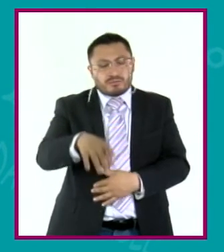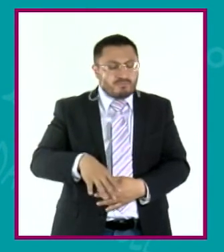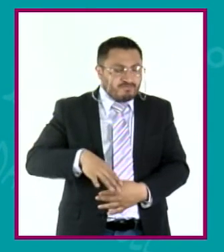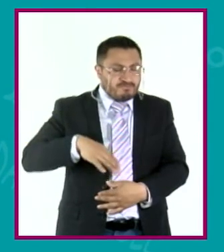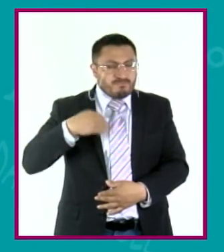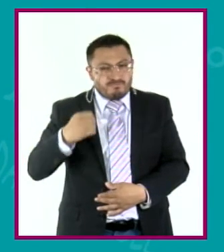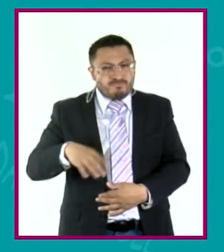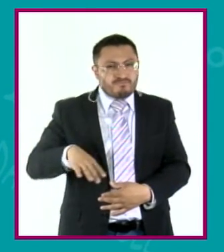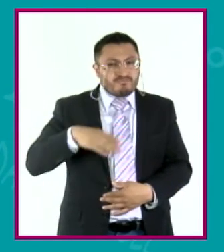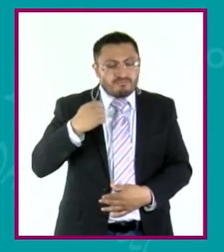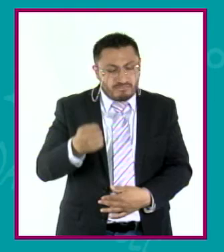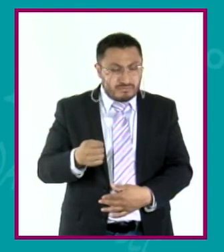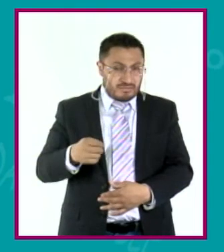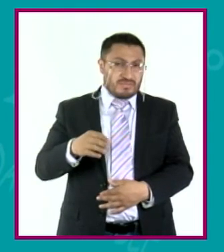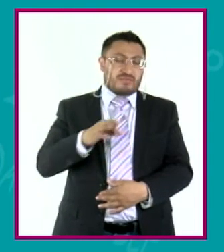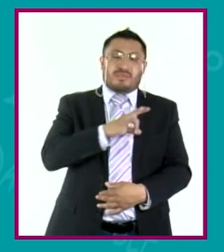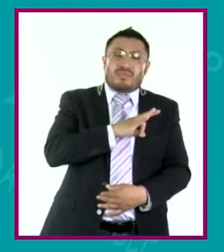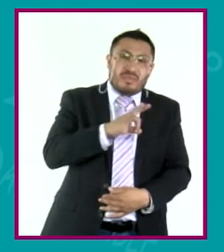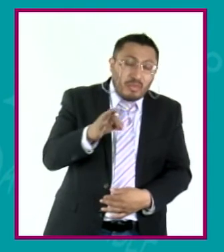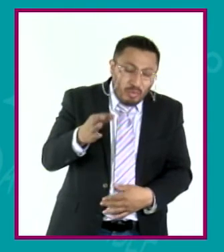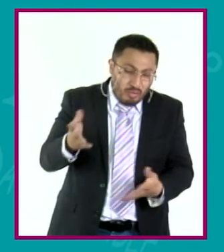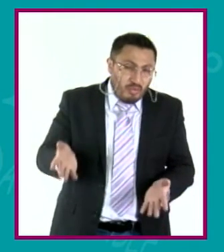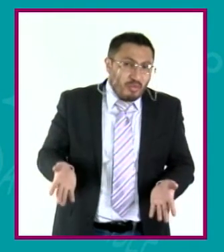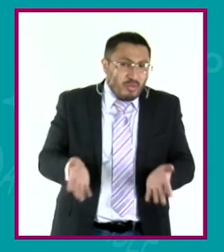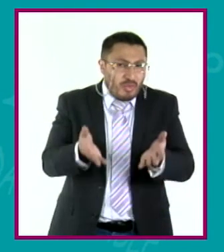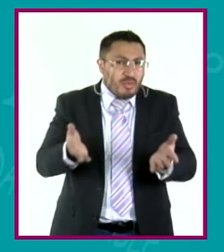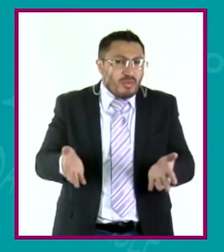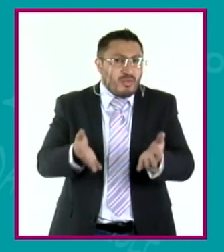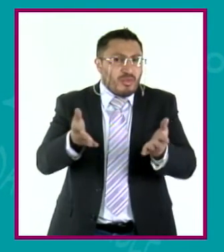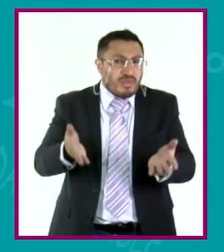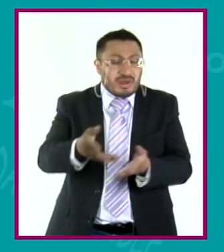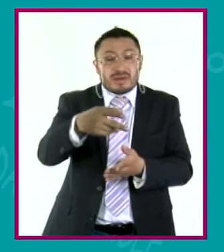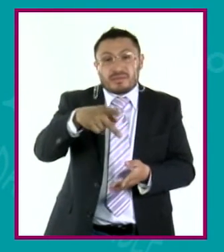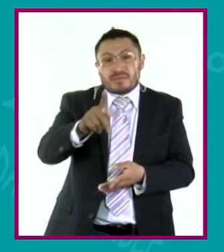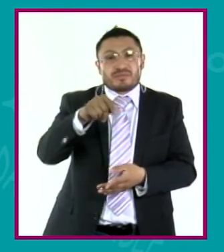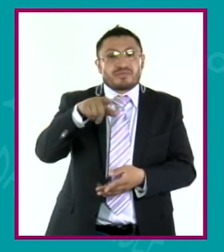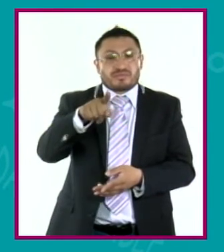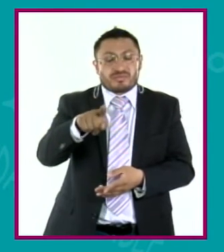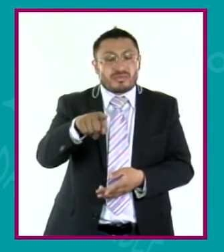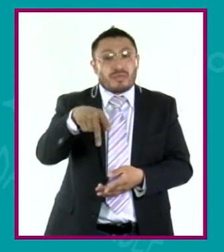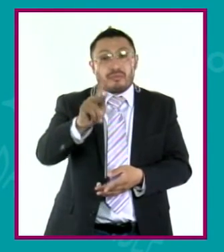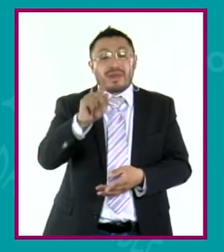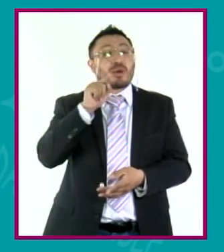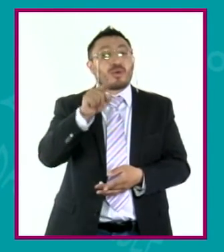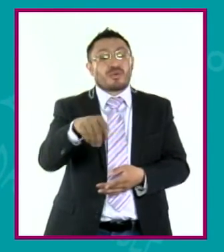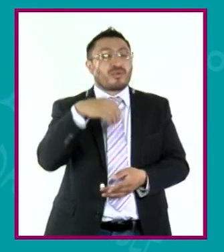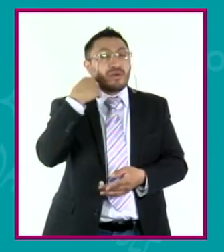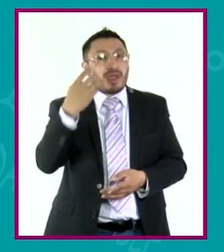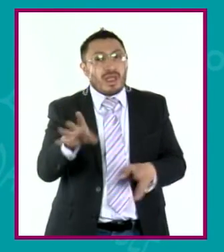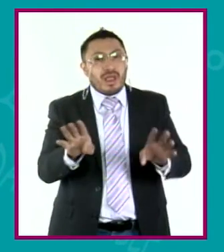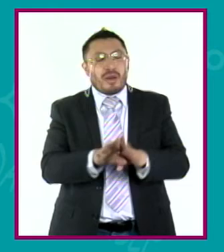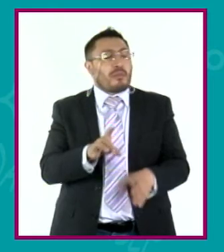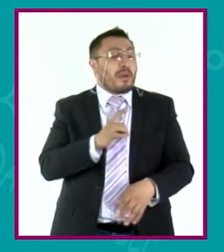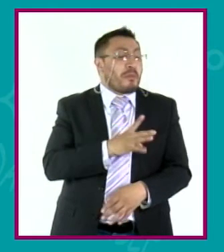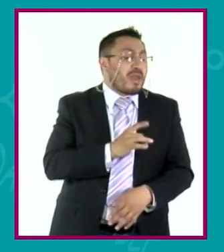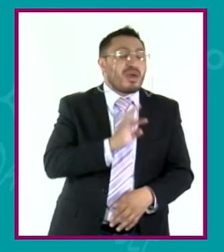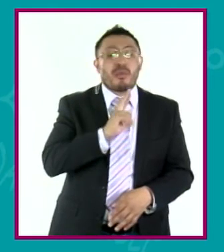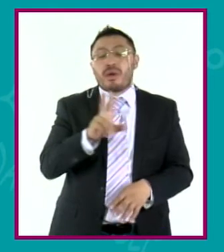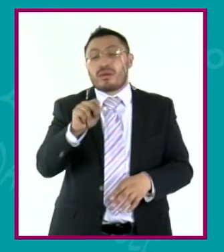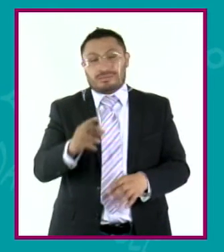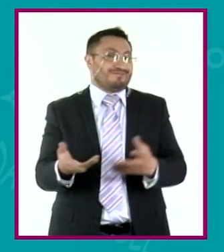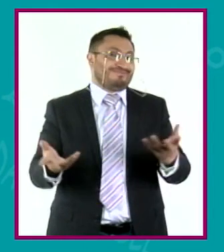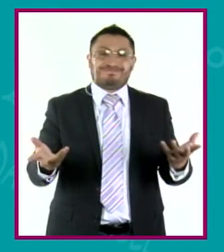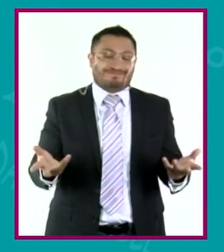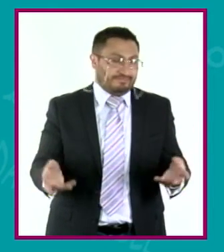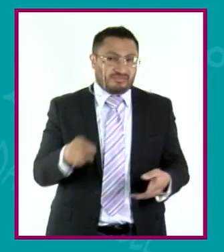sí lo vas a lograr, pues no, no. Este, en el entusiasmo, en pegarte contra la pared y decir, ¿cómo de